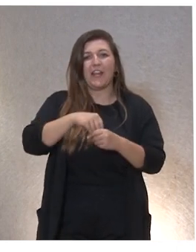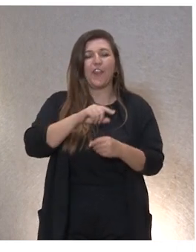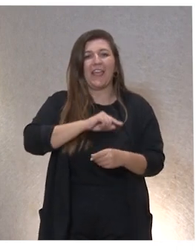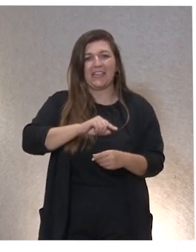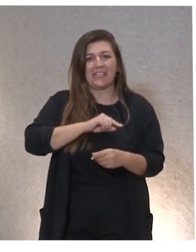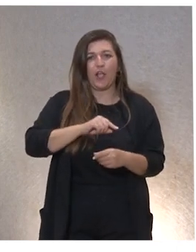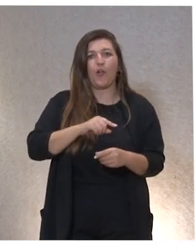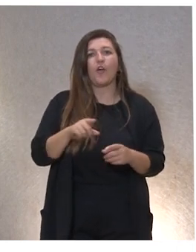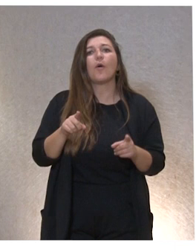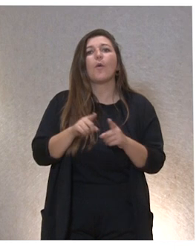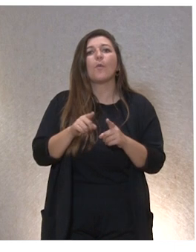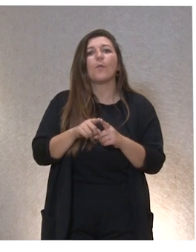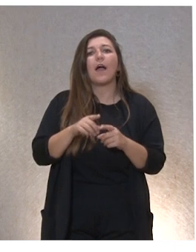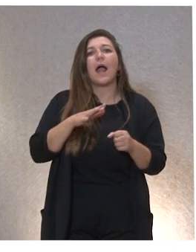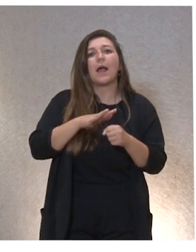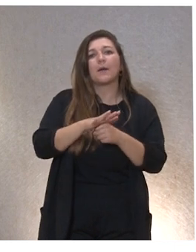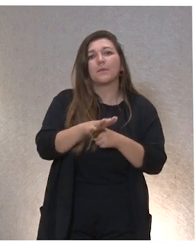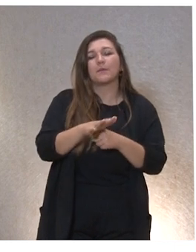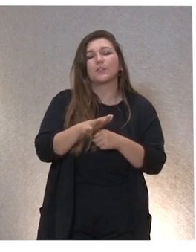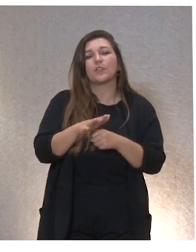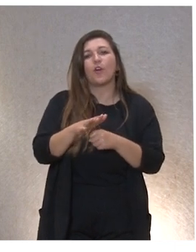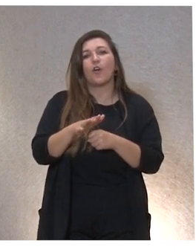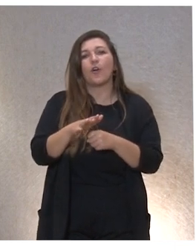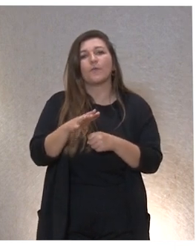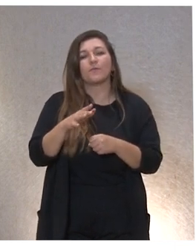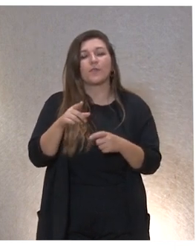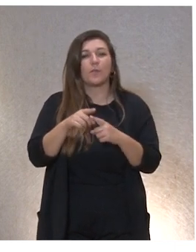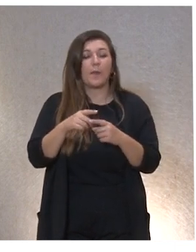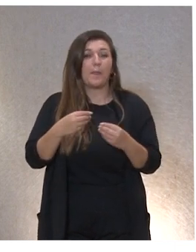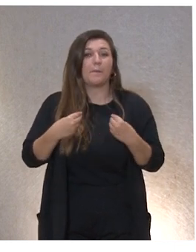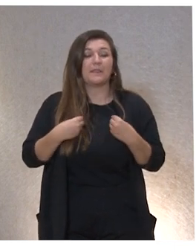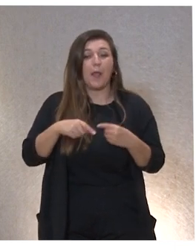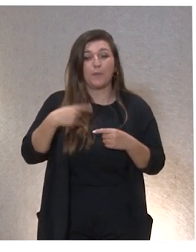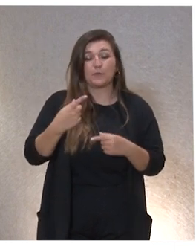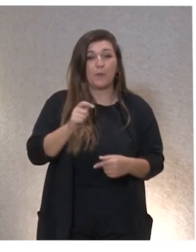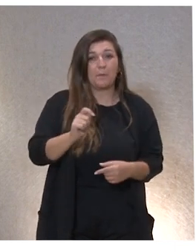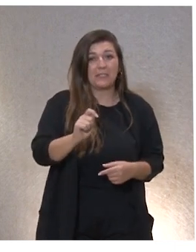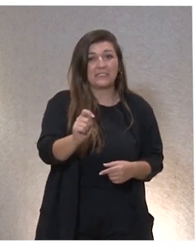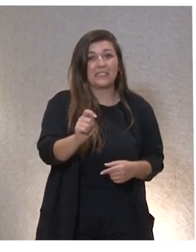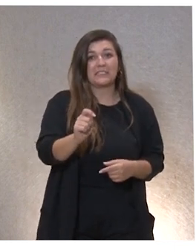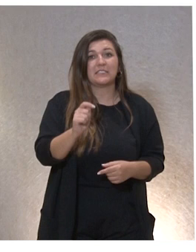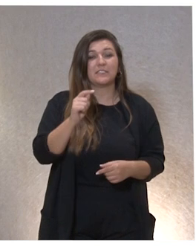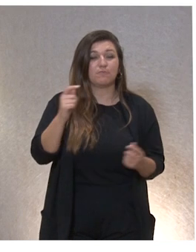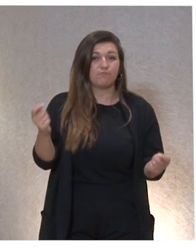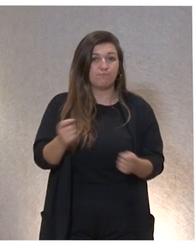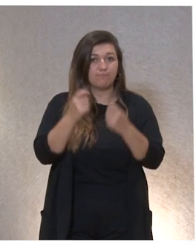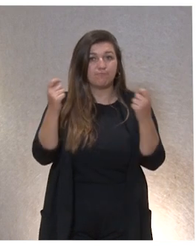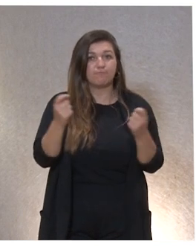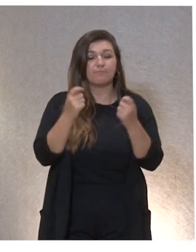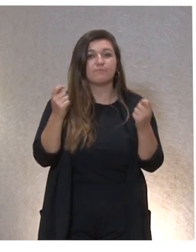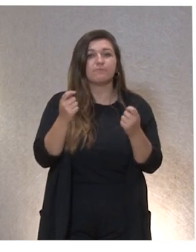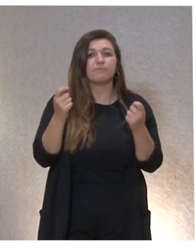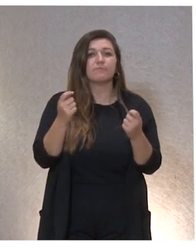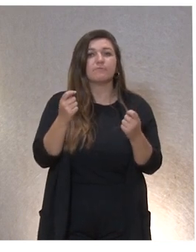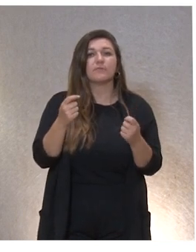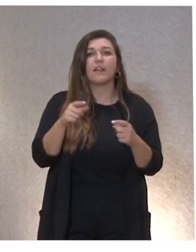interpretación vital que ha presentado Carmen y que vamos a sacar en los próximos meses publicada el enfoque centrado